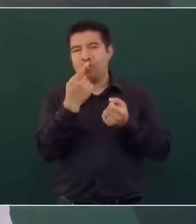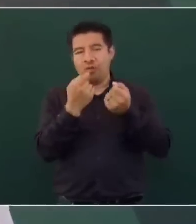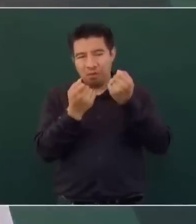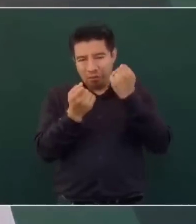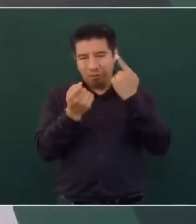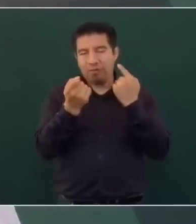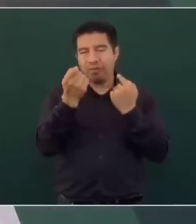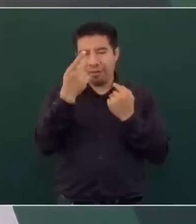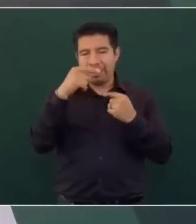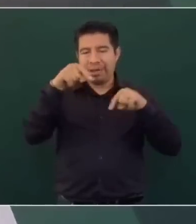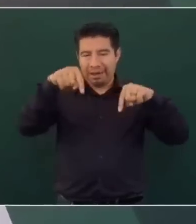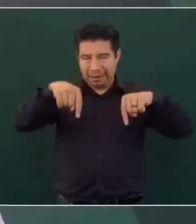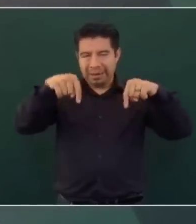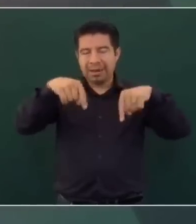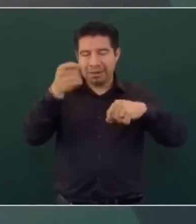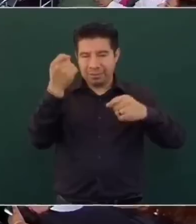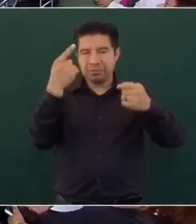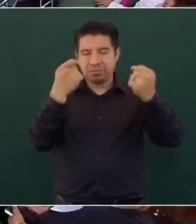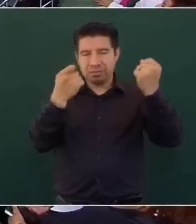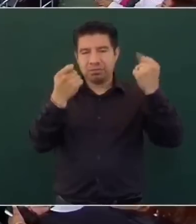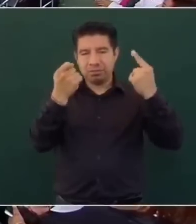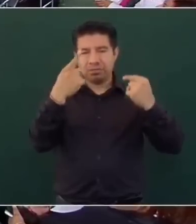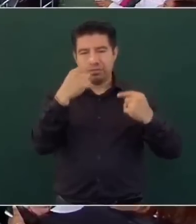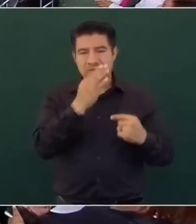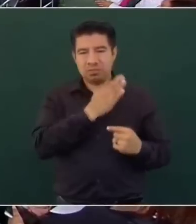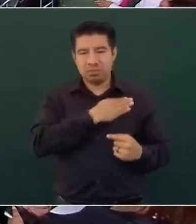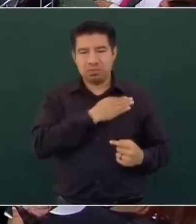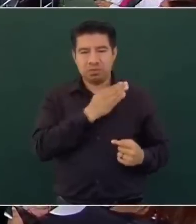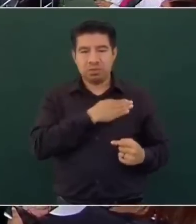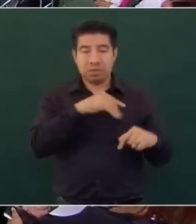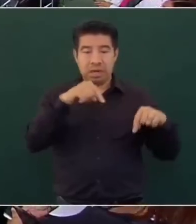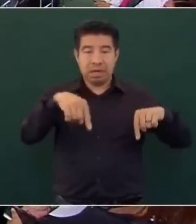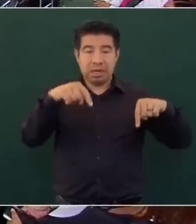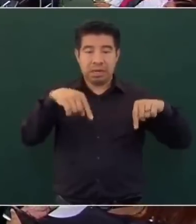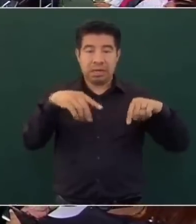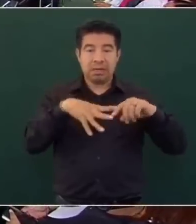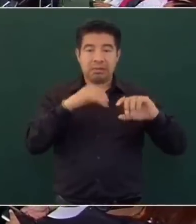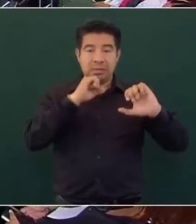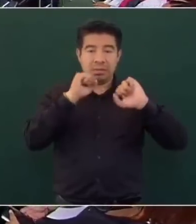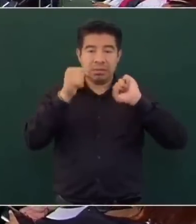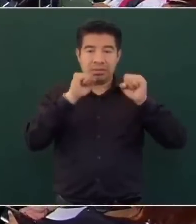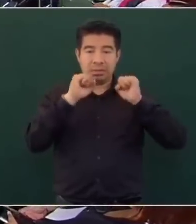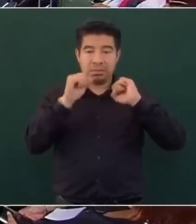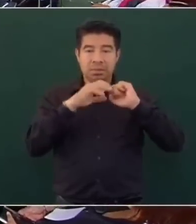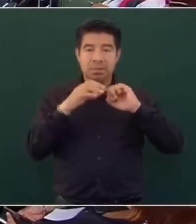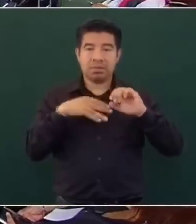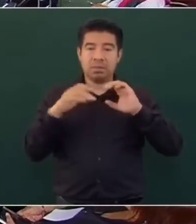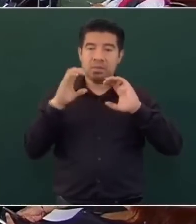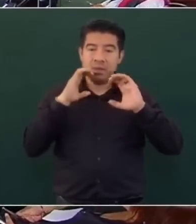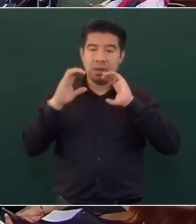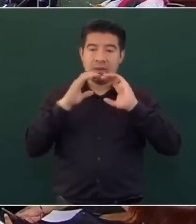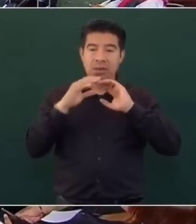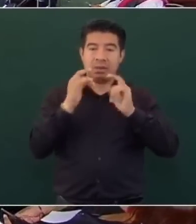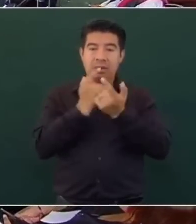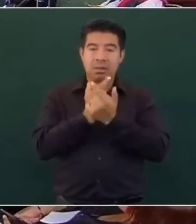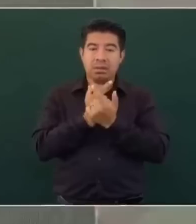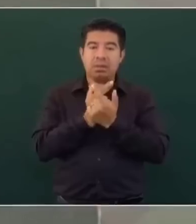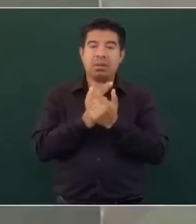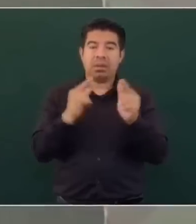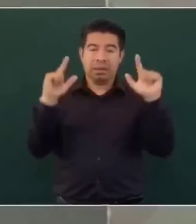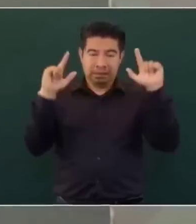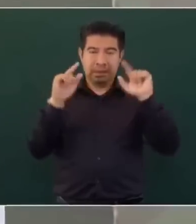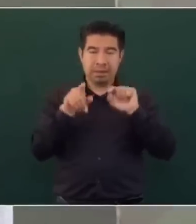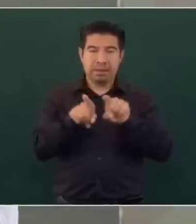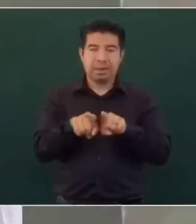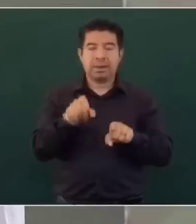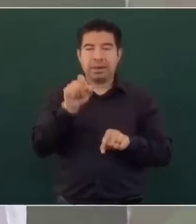porque aquí en Chiapas hay medios de información libres y verdaderamente independientes, cercanos